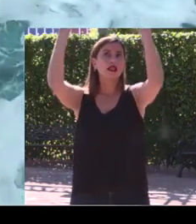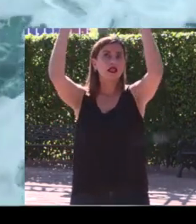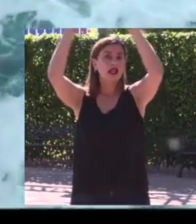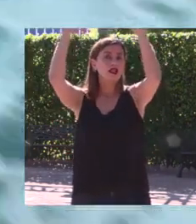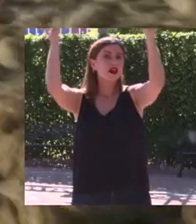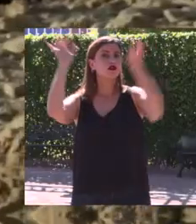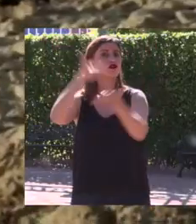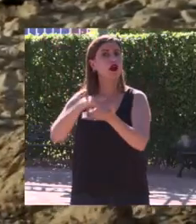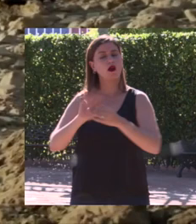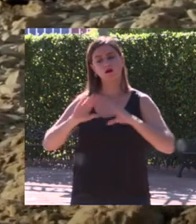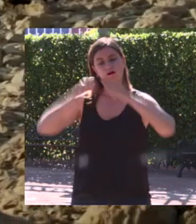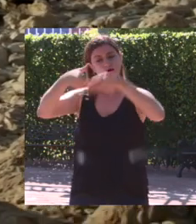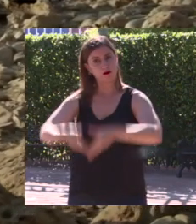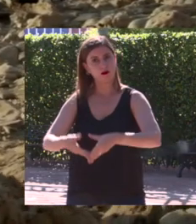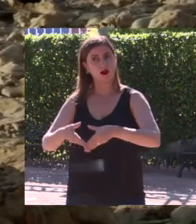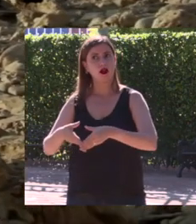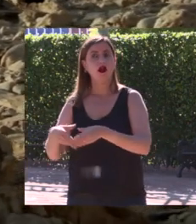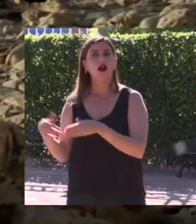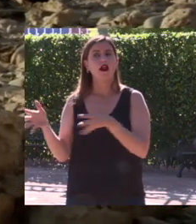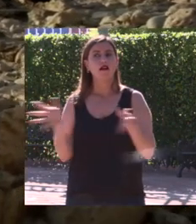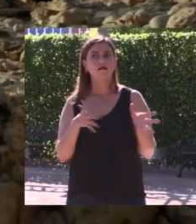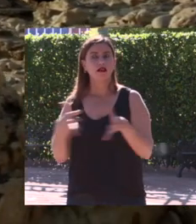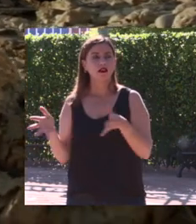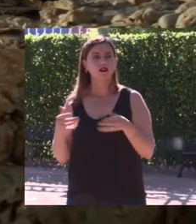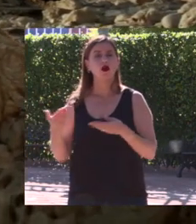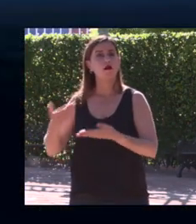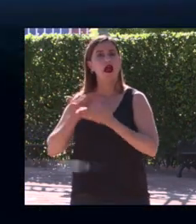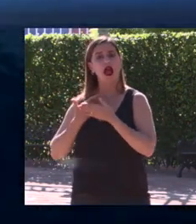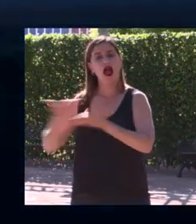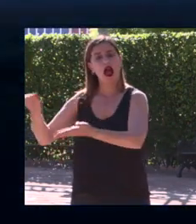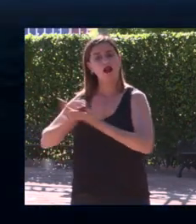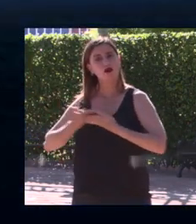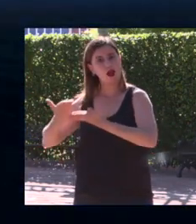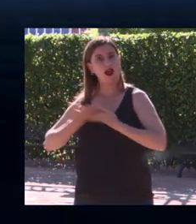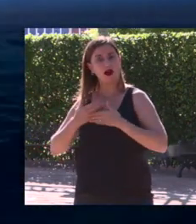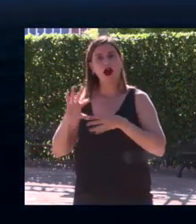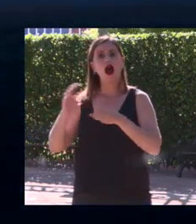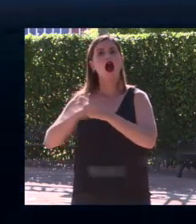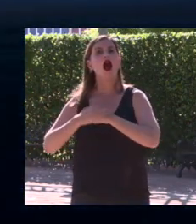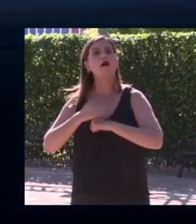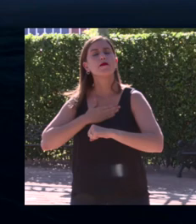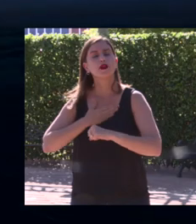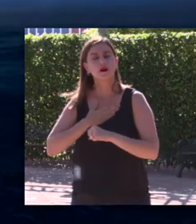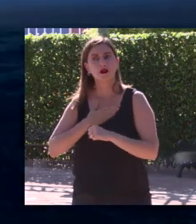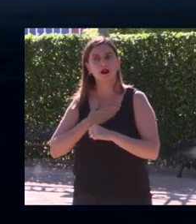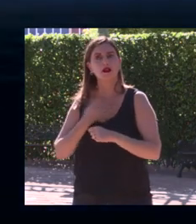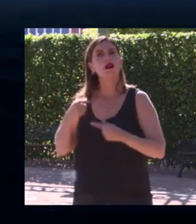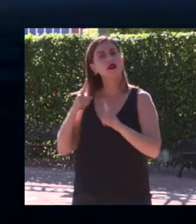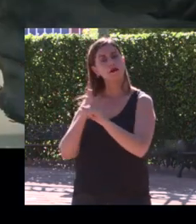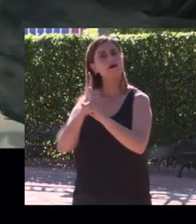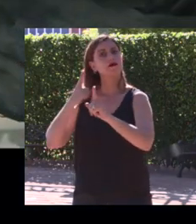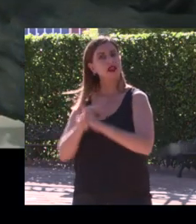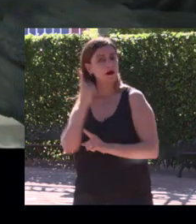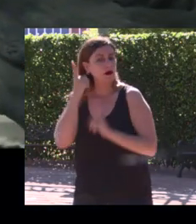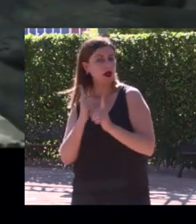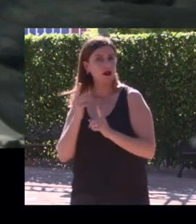final de una ola el viento el era mi aliado mi amigo y a veces mi rival más difícil